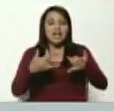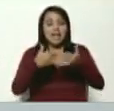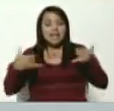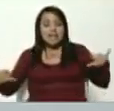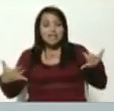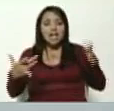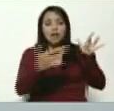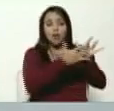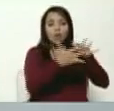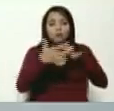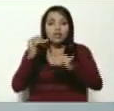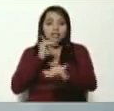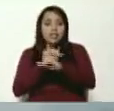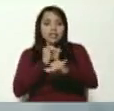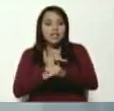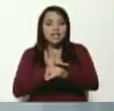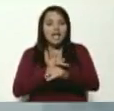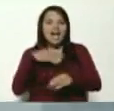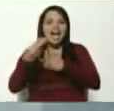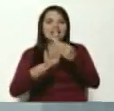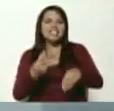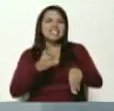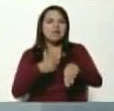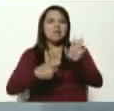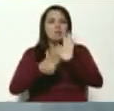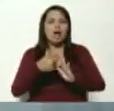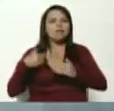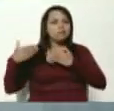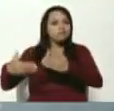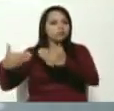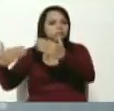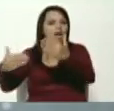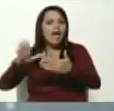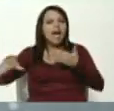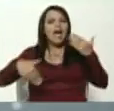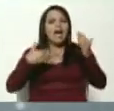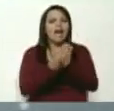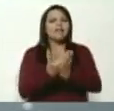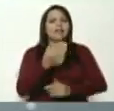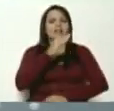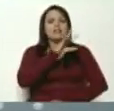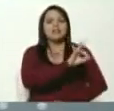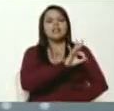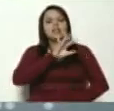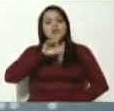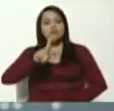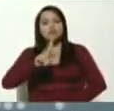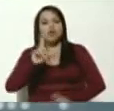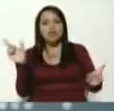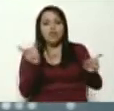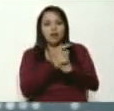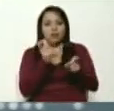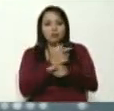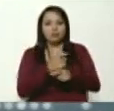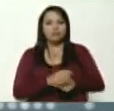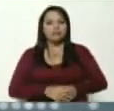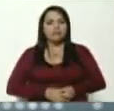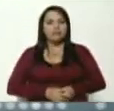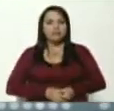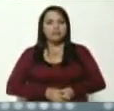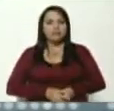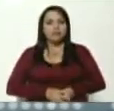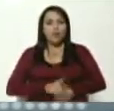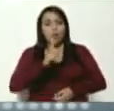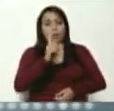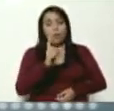transmisión, prorrogar la declaración jurada de patrimonio hasta el 31 de agosto. Tenemos un